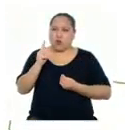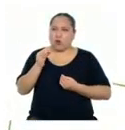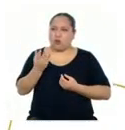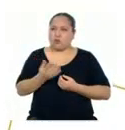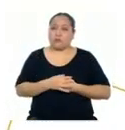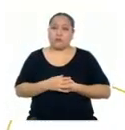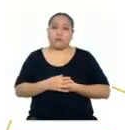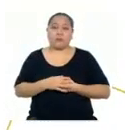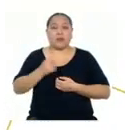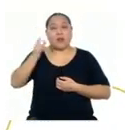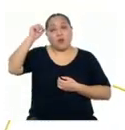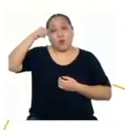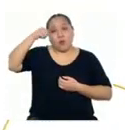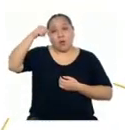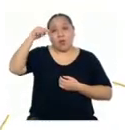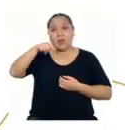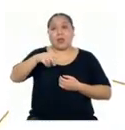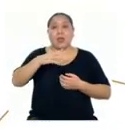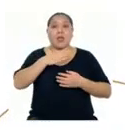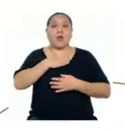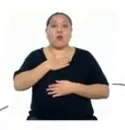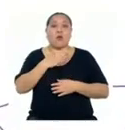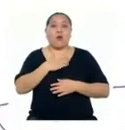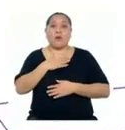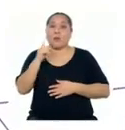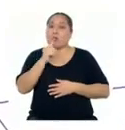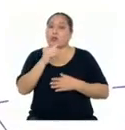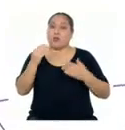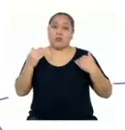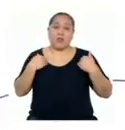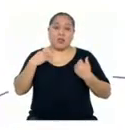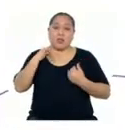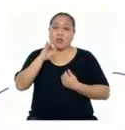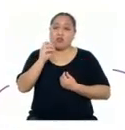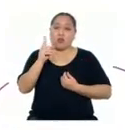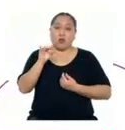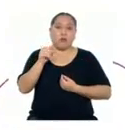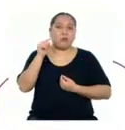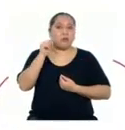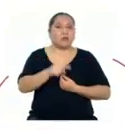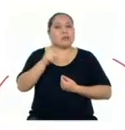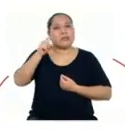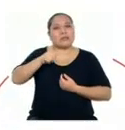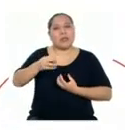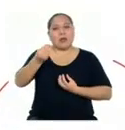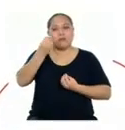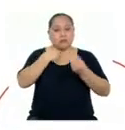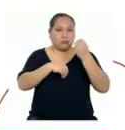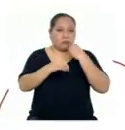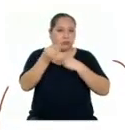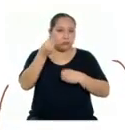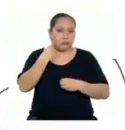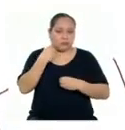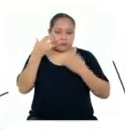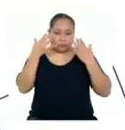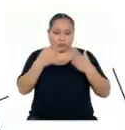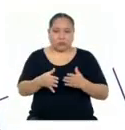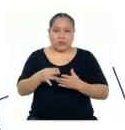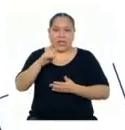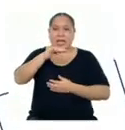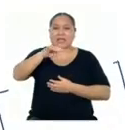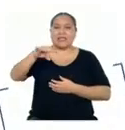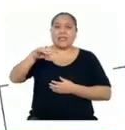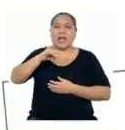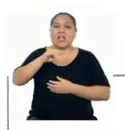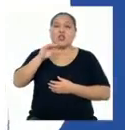Ten en cuenta entonces que nuestro cuerpo no produce yodo. Y por eso tenemos que consumirlo principalmente de la